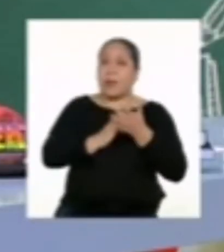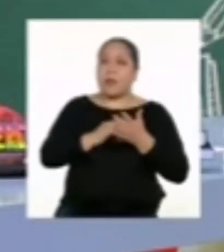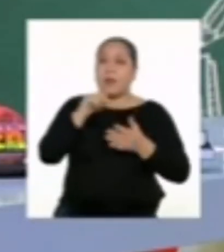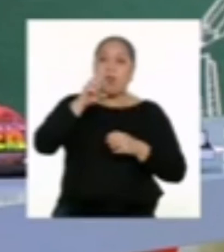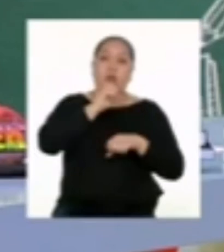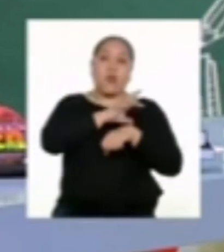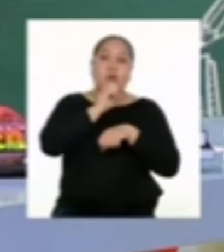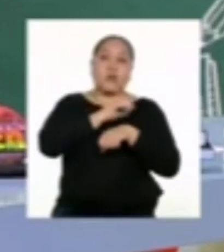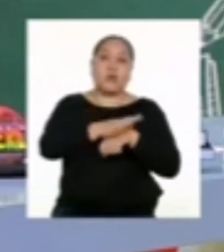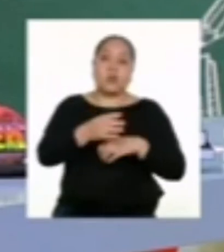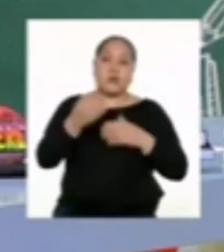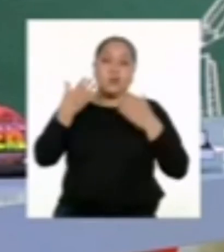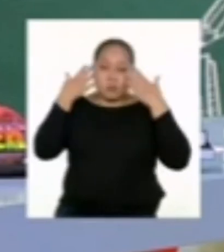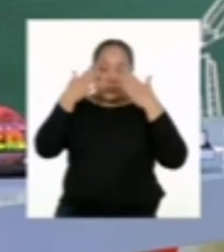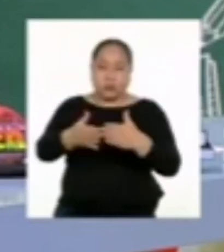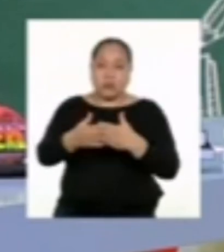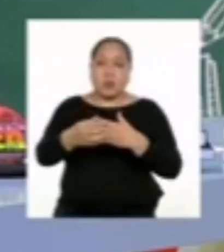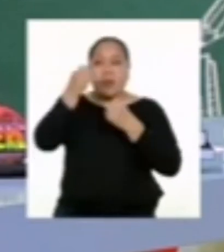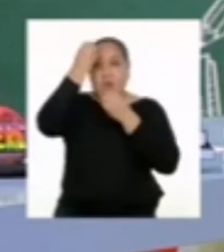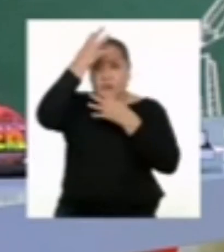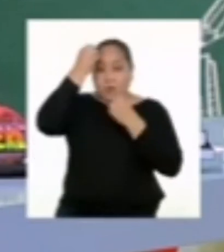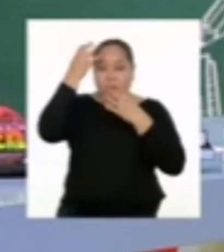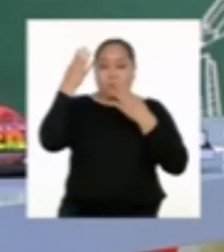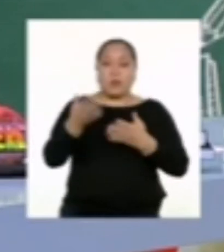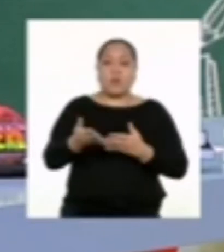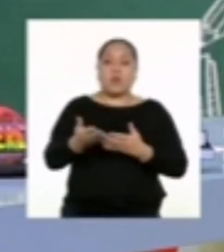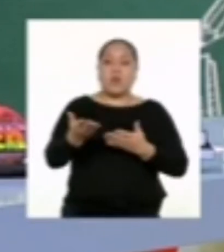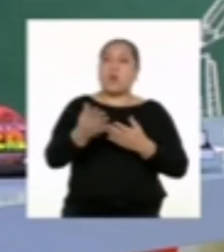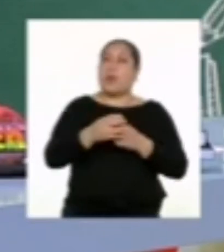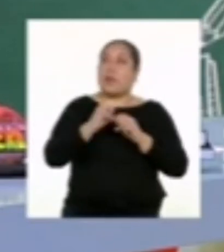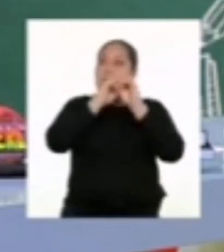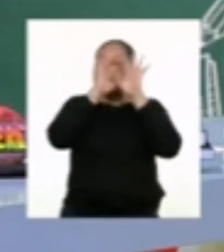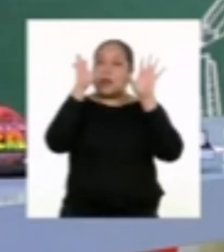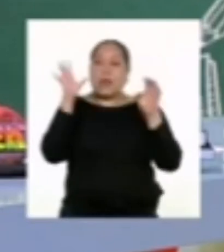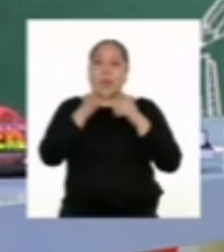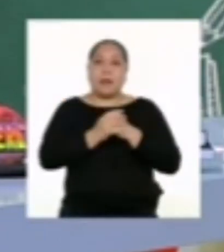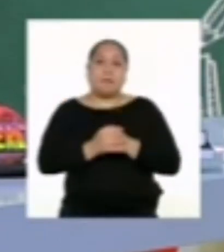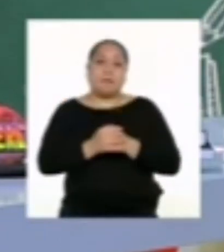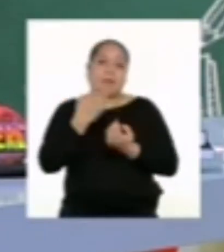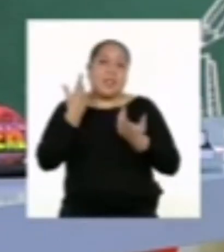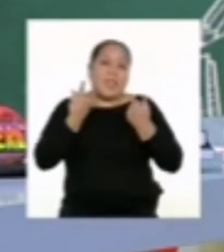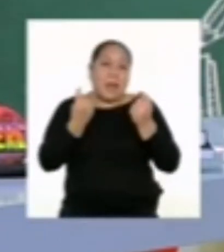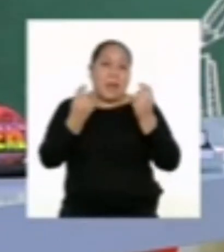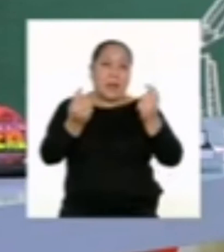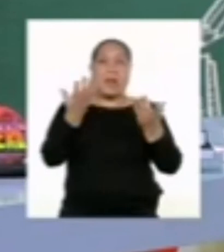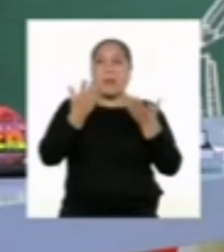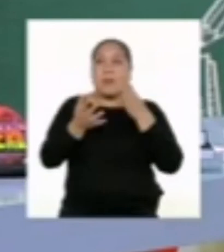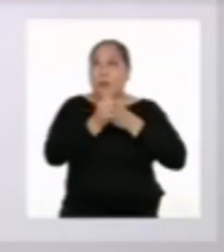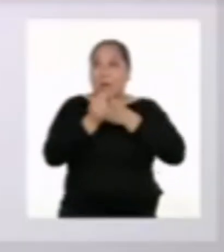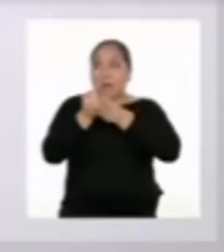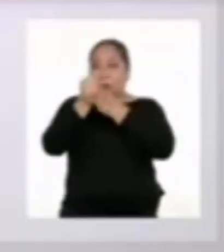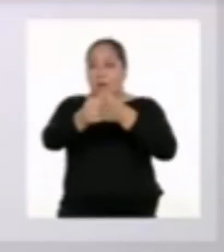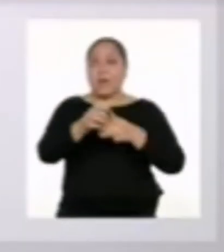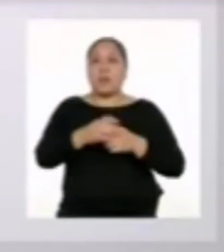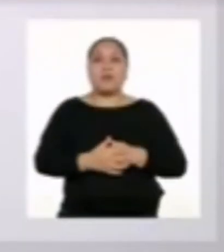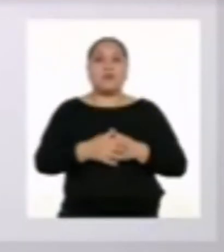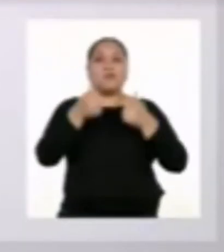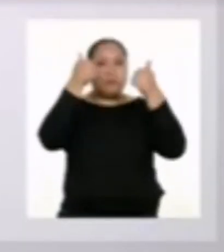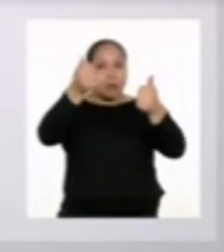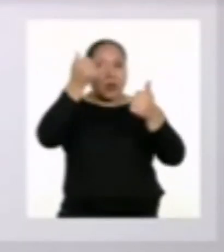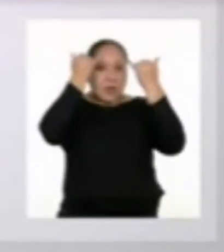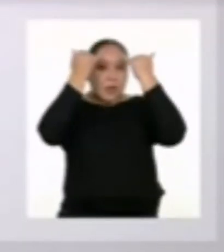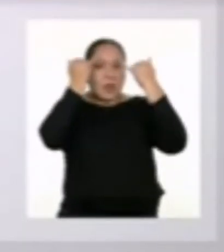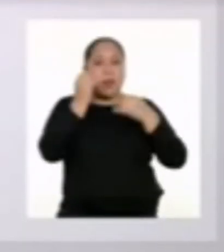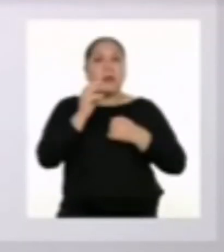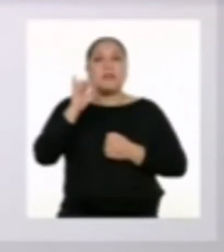texto, los consejos son más directos y la información que nos dan es más clara, como si trataran de orientarnos. ¡Qué buena